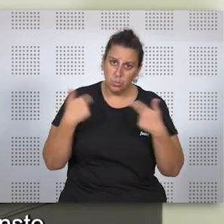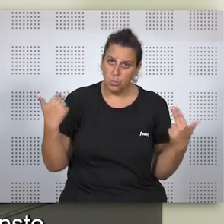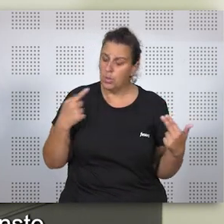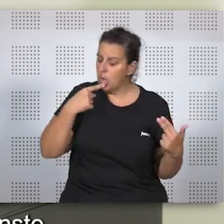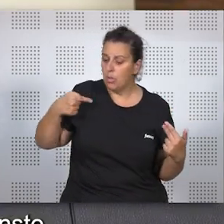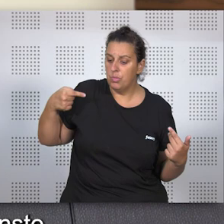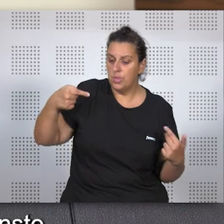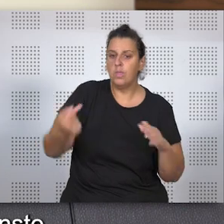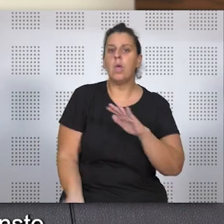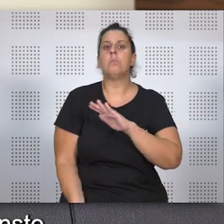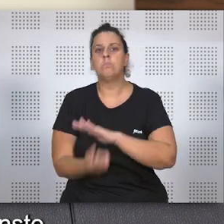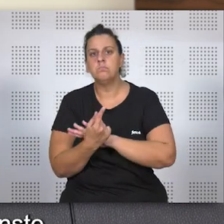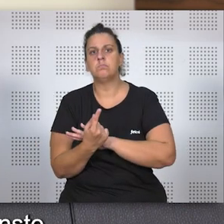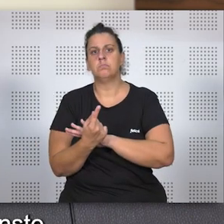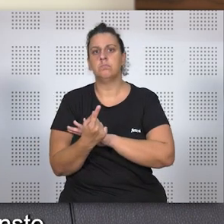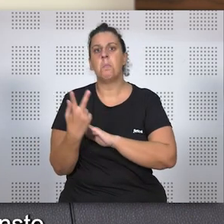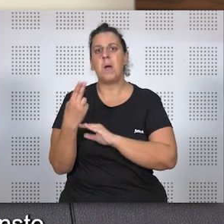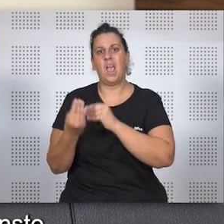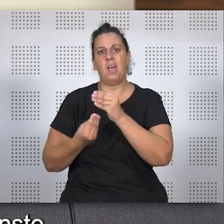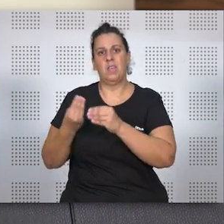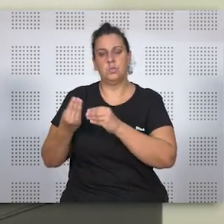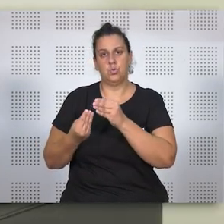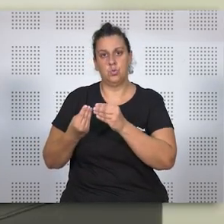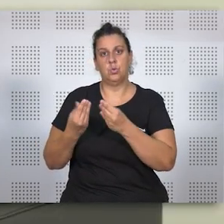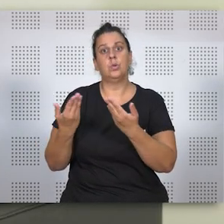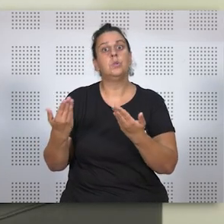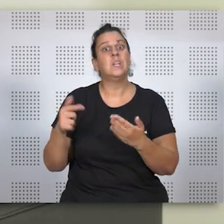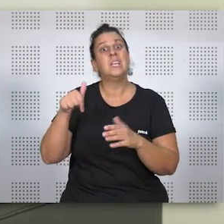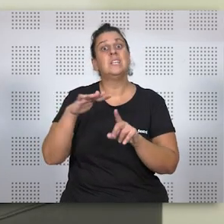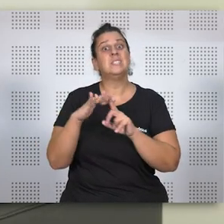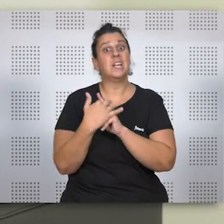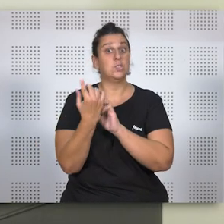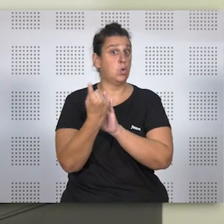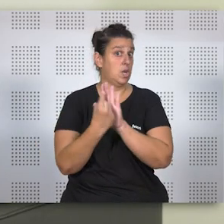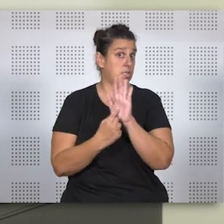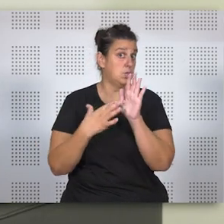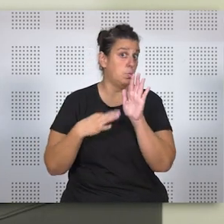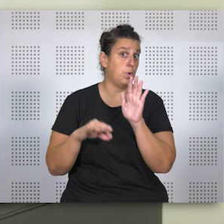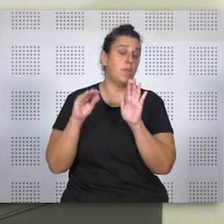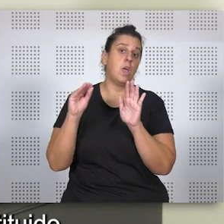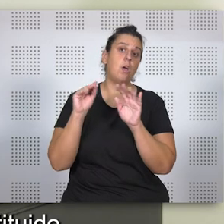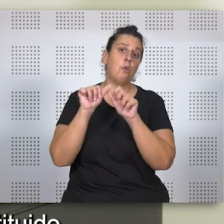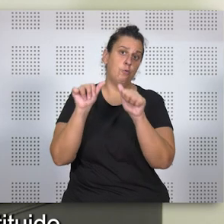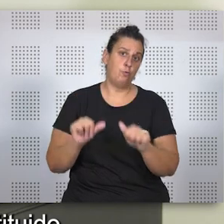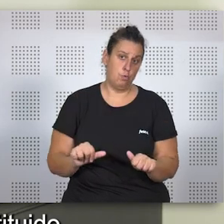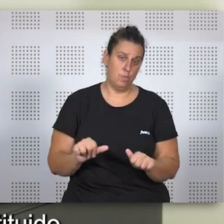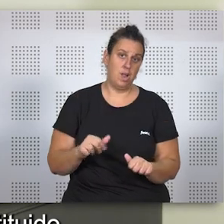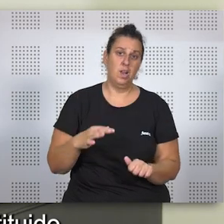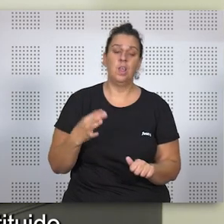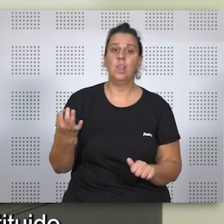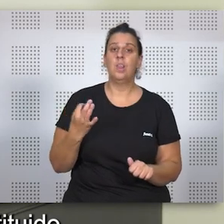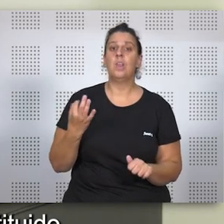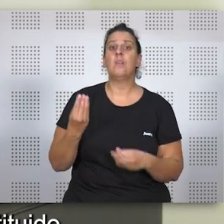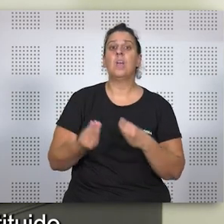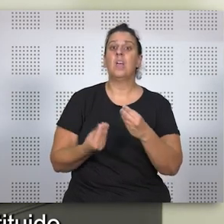conste la constitución de esa pareja de hecho. Y en este caso, en este requisito que podríamos llamar el requisito formal, tienes que haber realizado